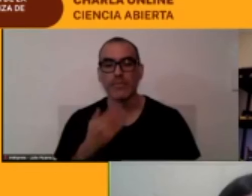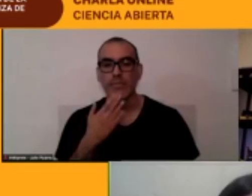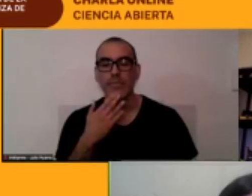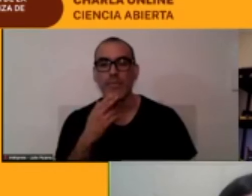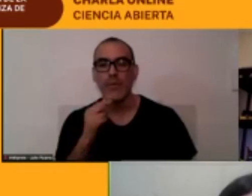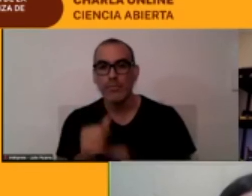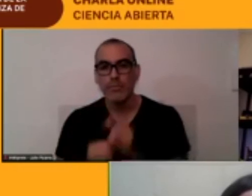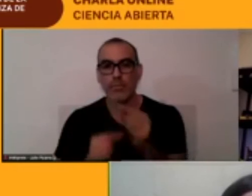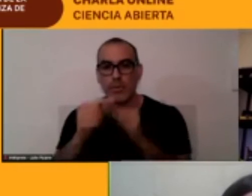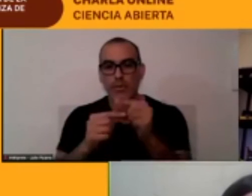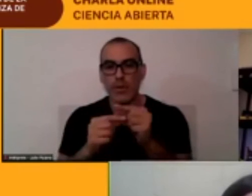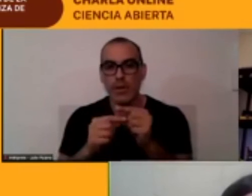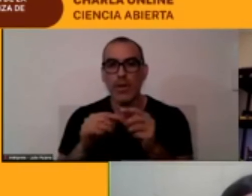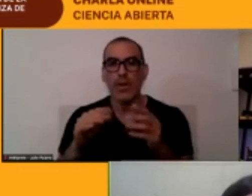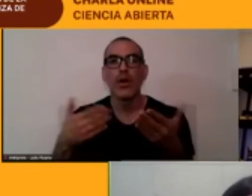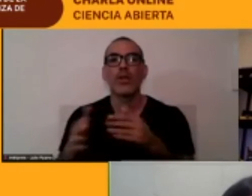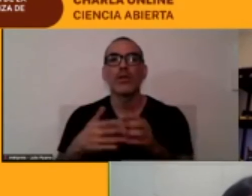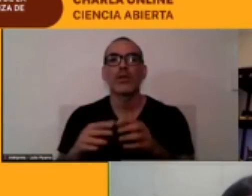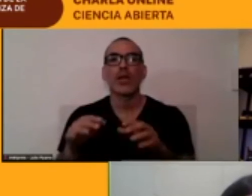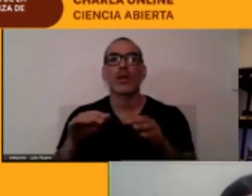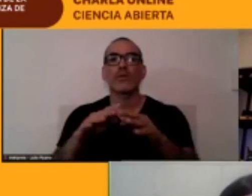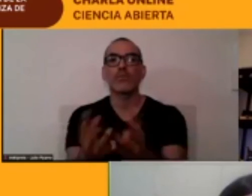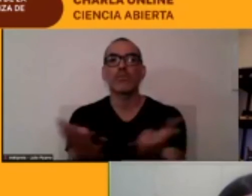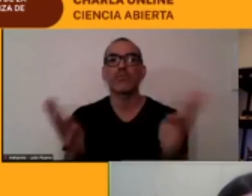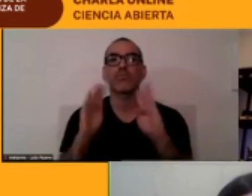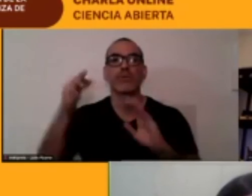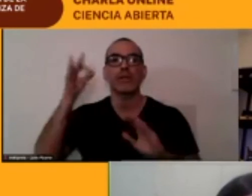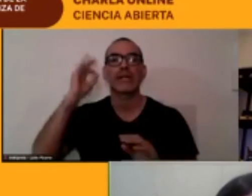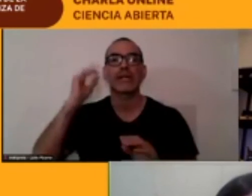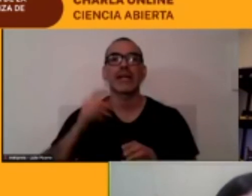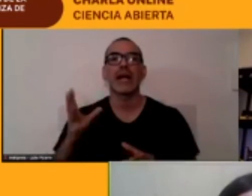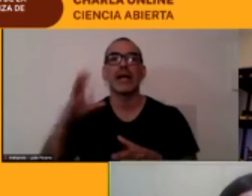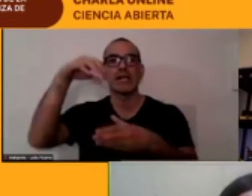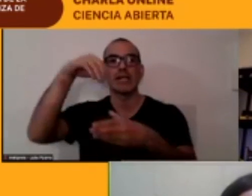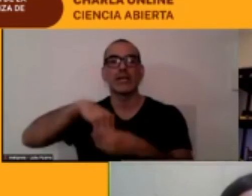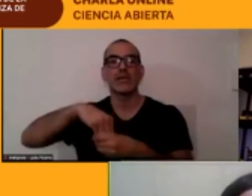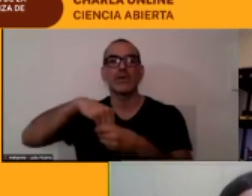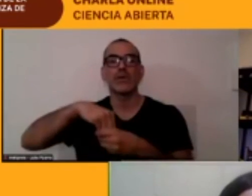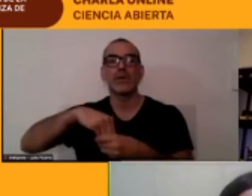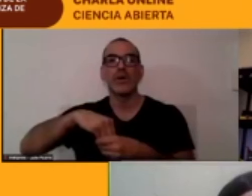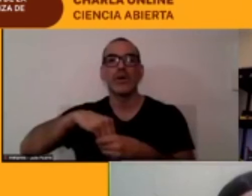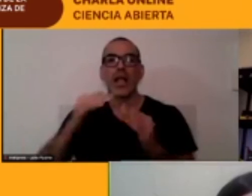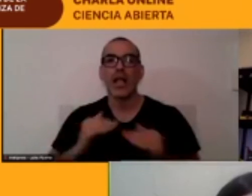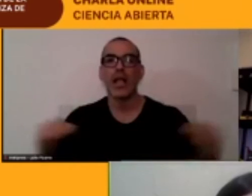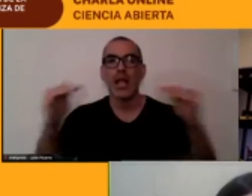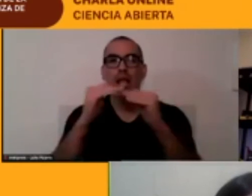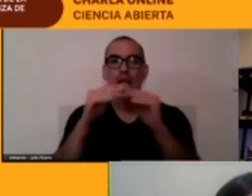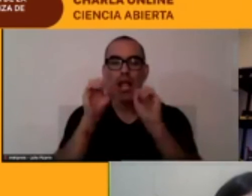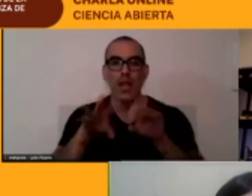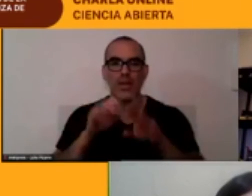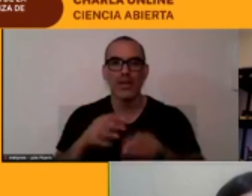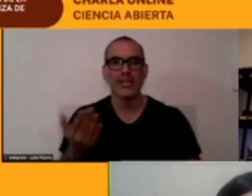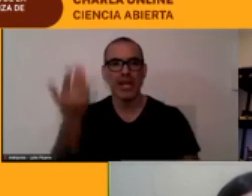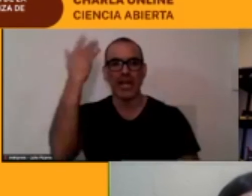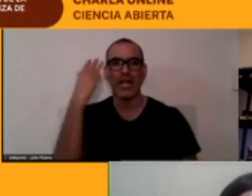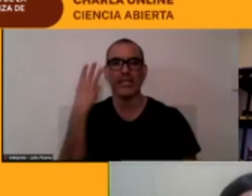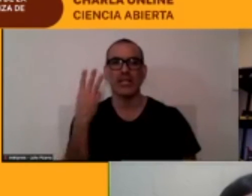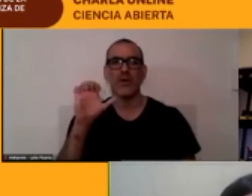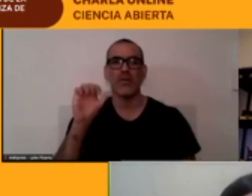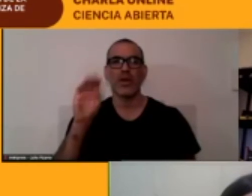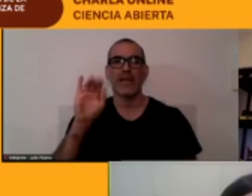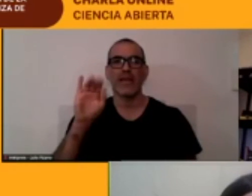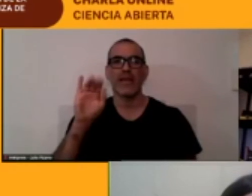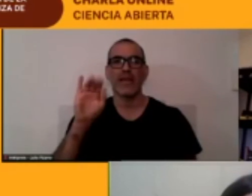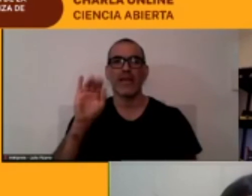inclusión de la unidad de equidad educativa yo realicé unos webinars y esperamos